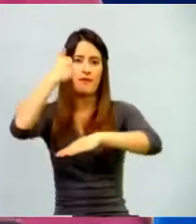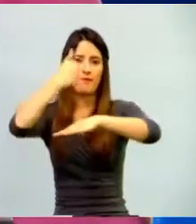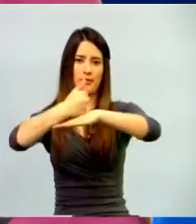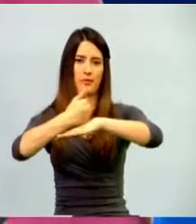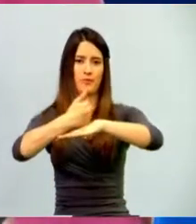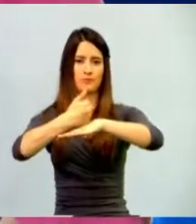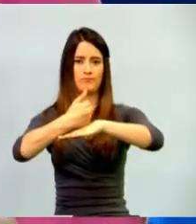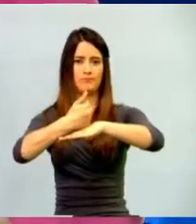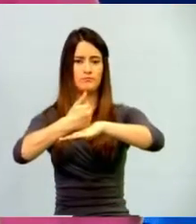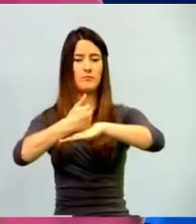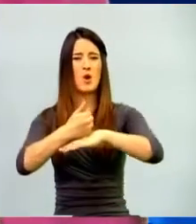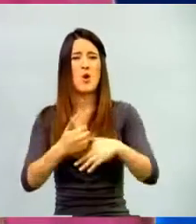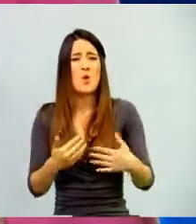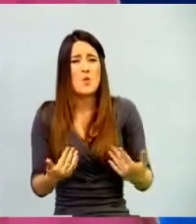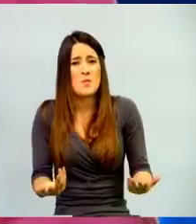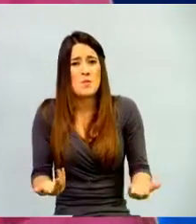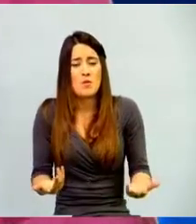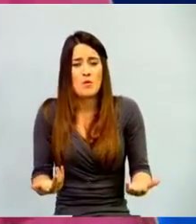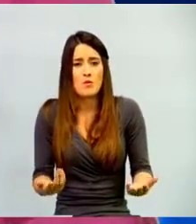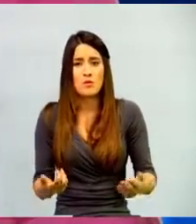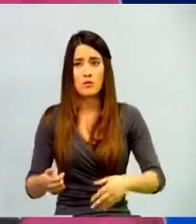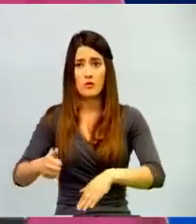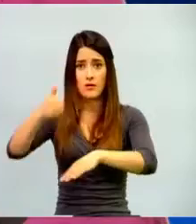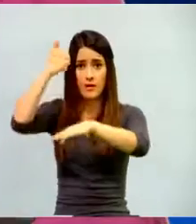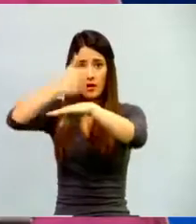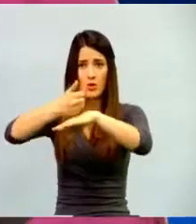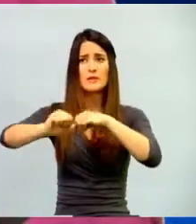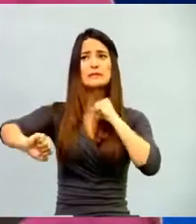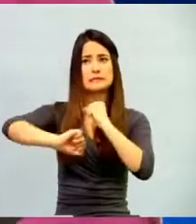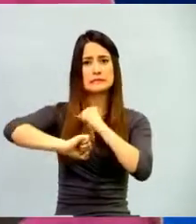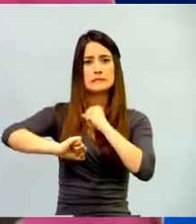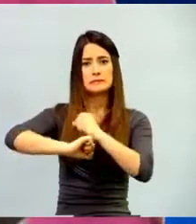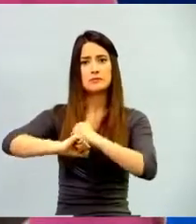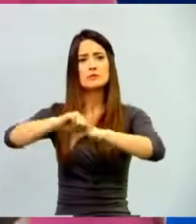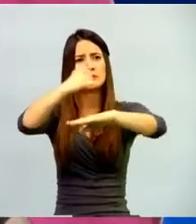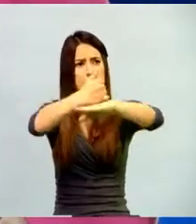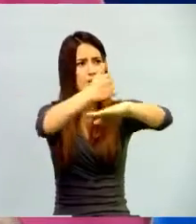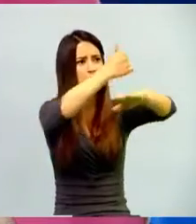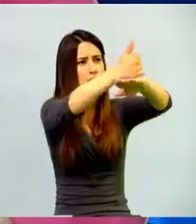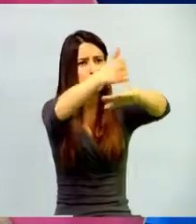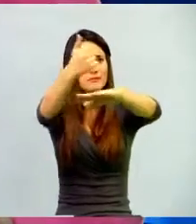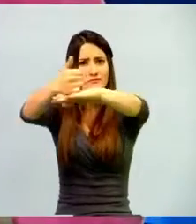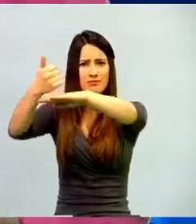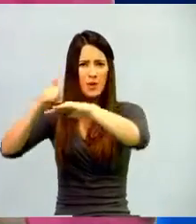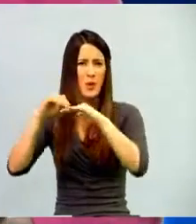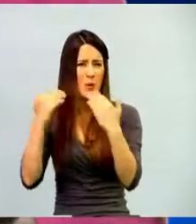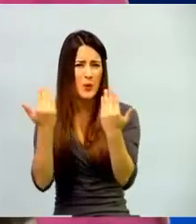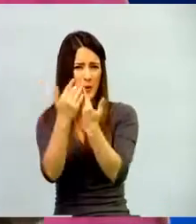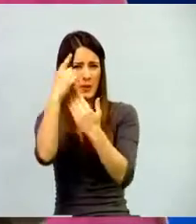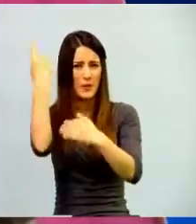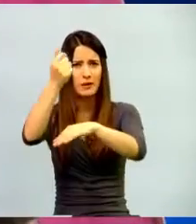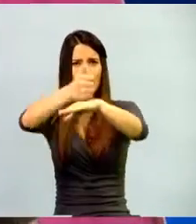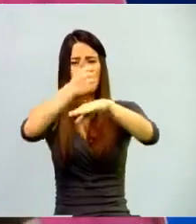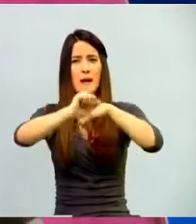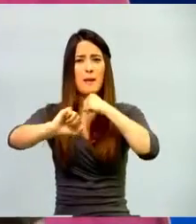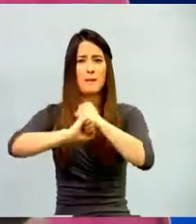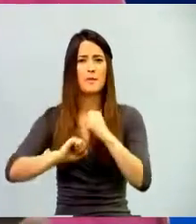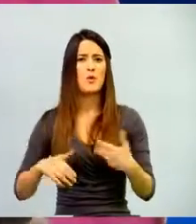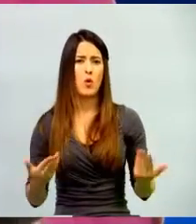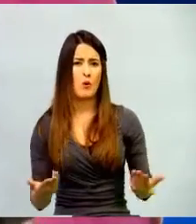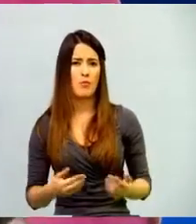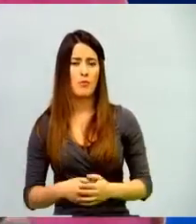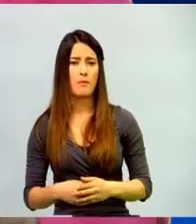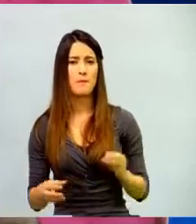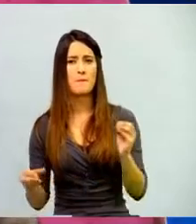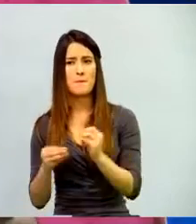rectores nos apoyen en la totalidad para trabajar, incluyendo las tecnologías de la